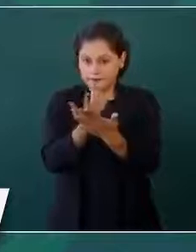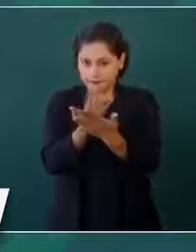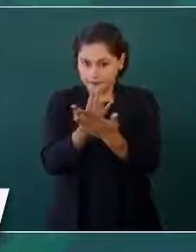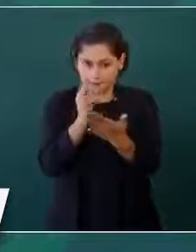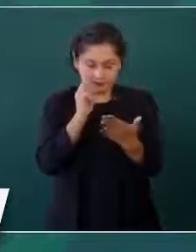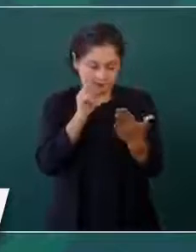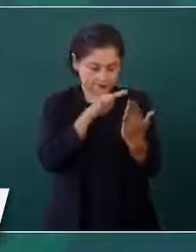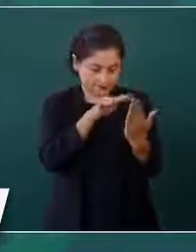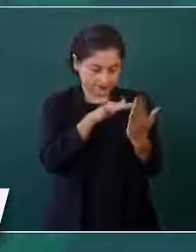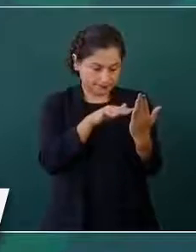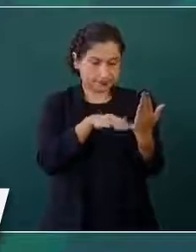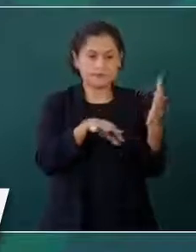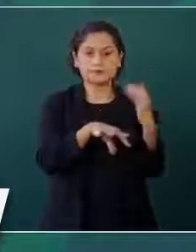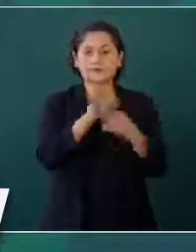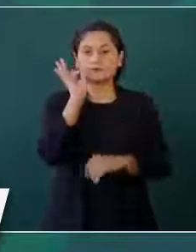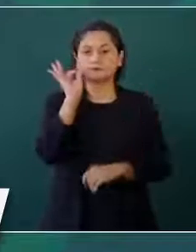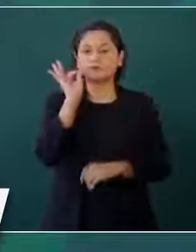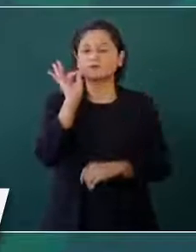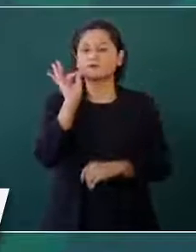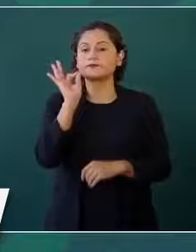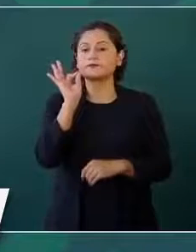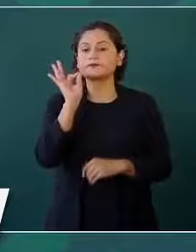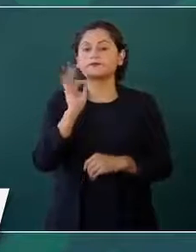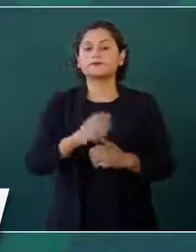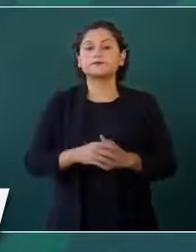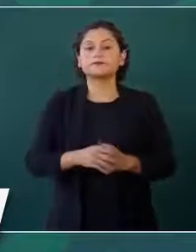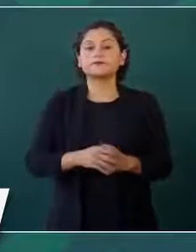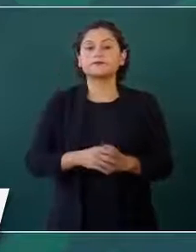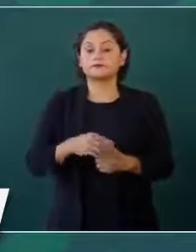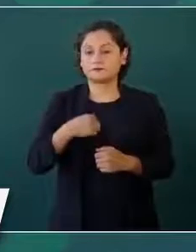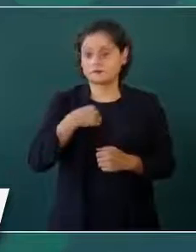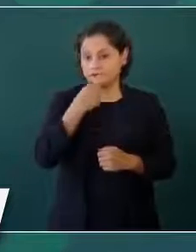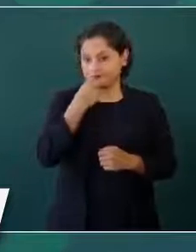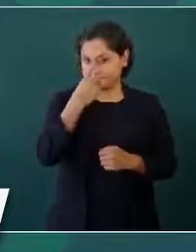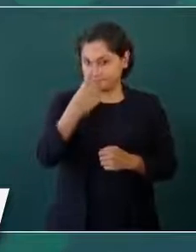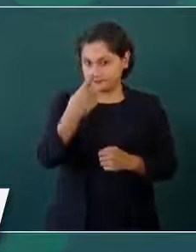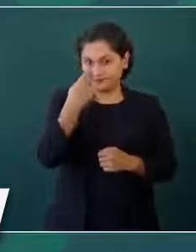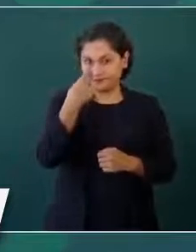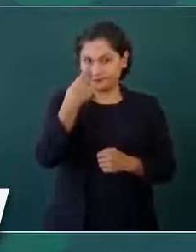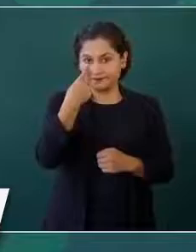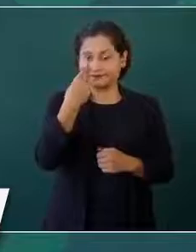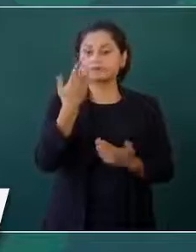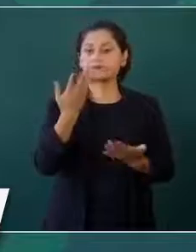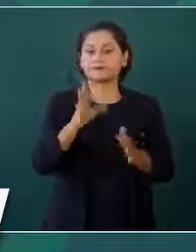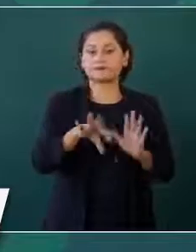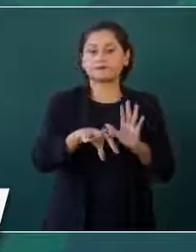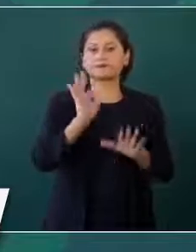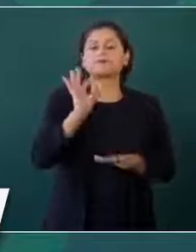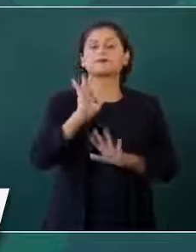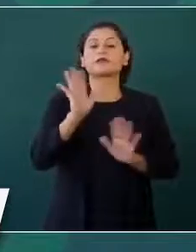segundito, les voy a dar el dato. Aquí está.